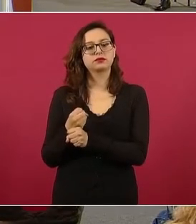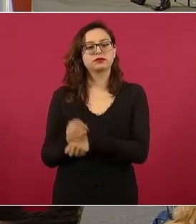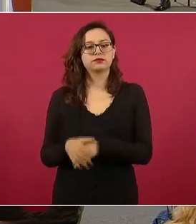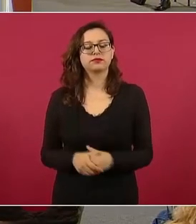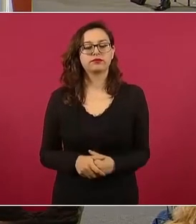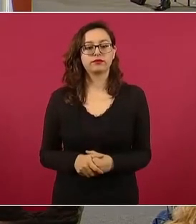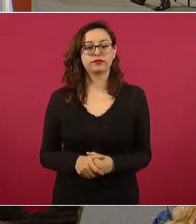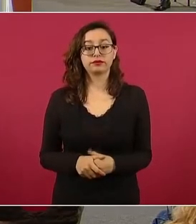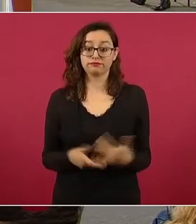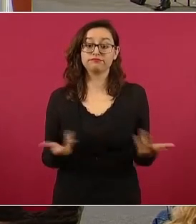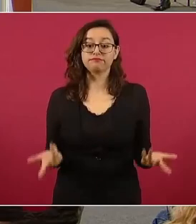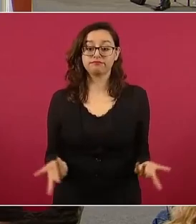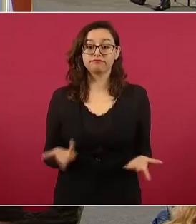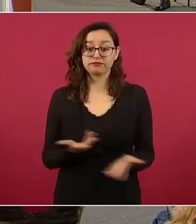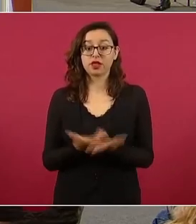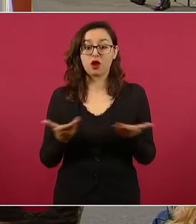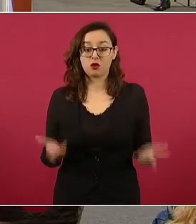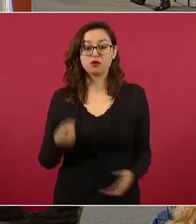Es otra forma.